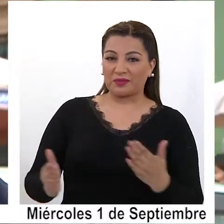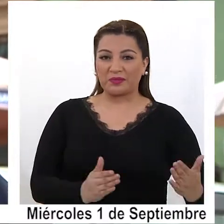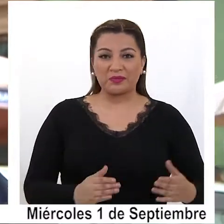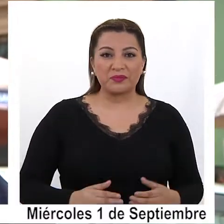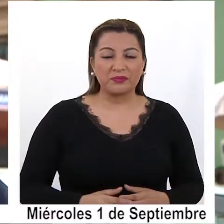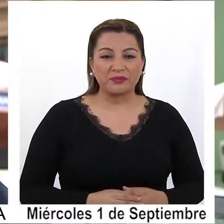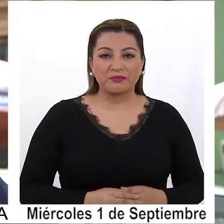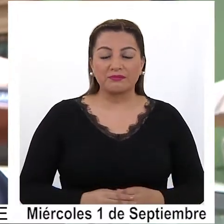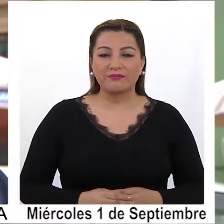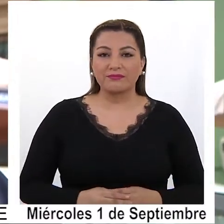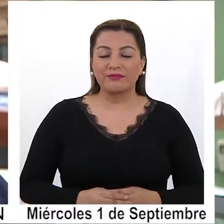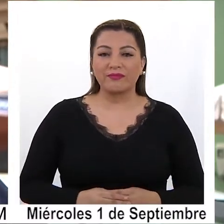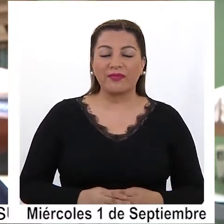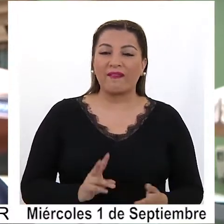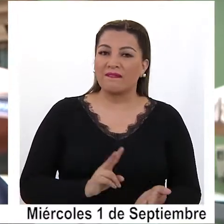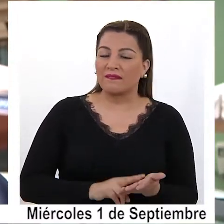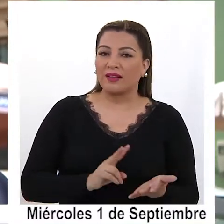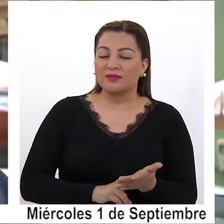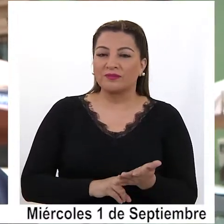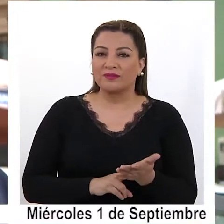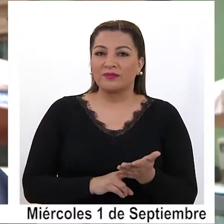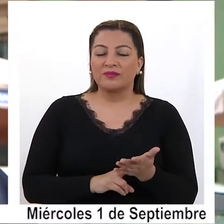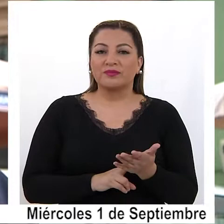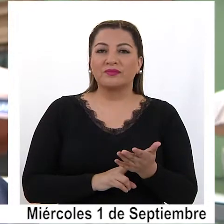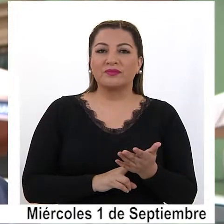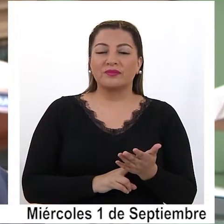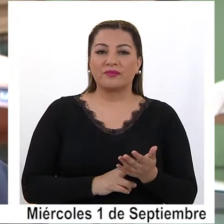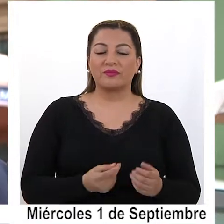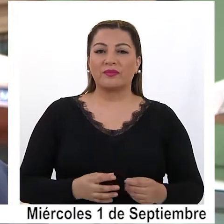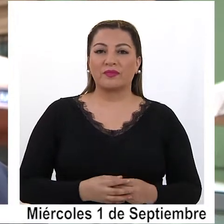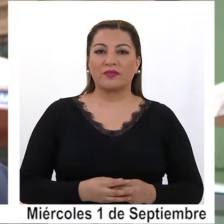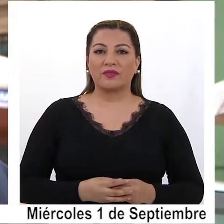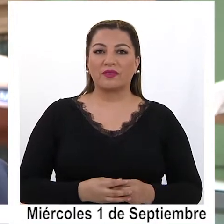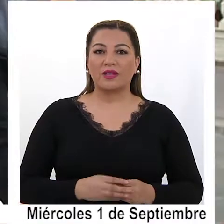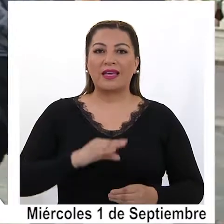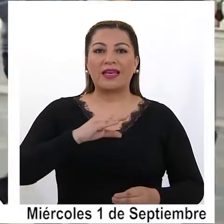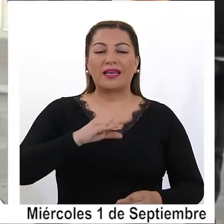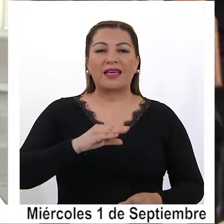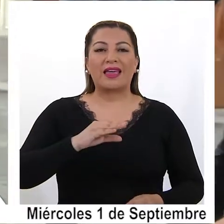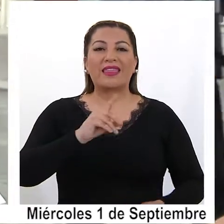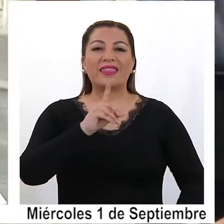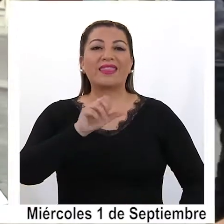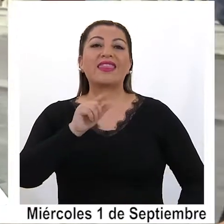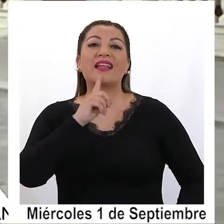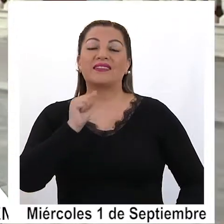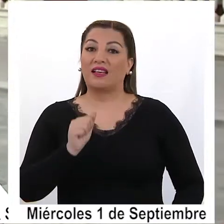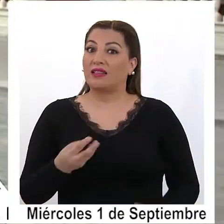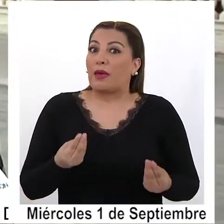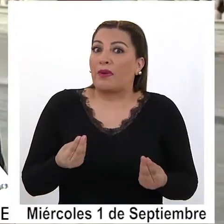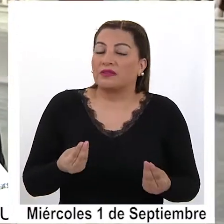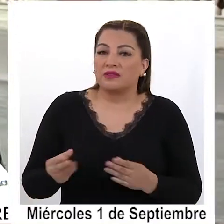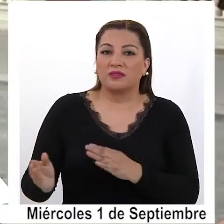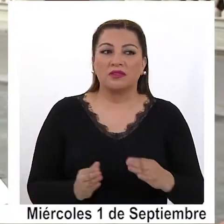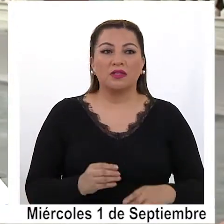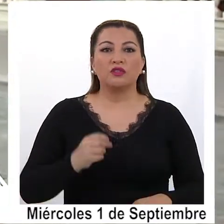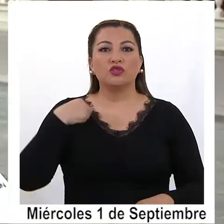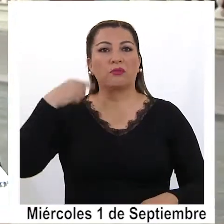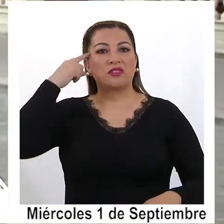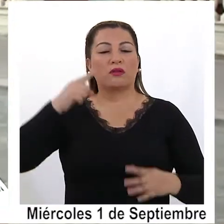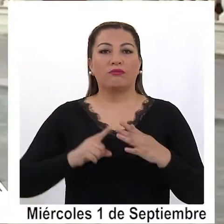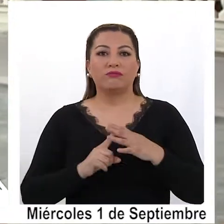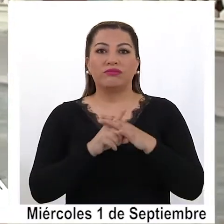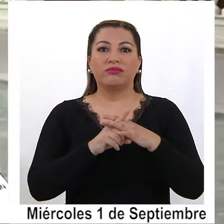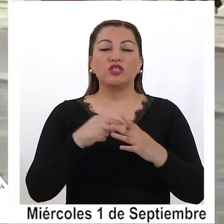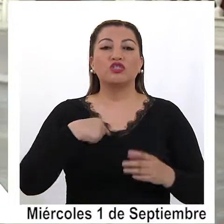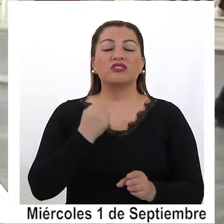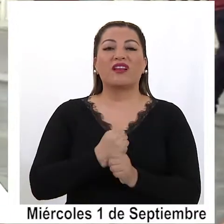que aún nos queda ver qué pasa con la cepa delta. Sí puede que haya enrebrote por el tema de que yo trabajo en un pub, por